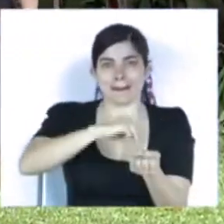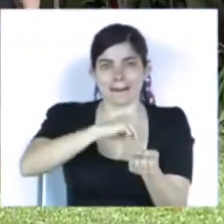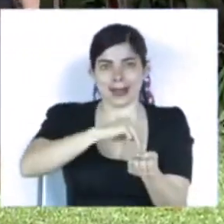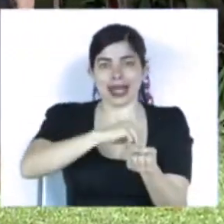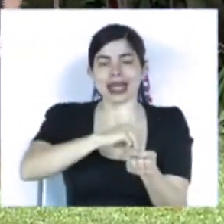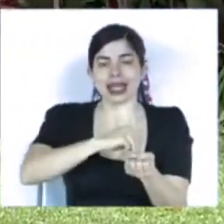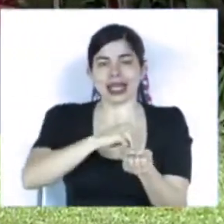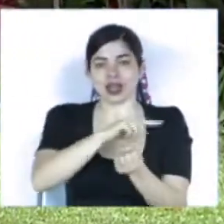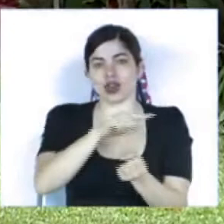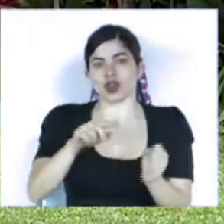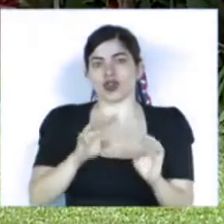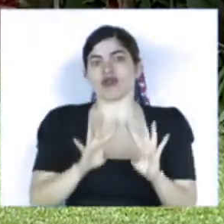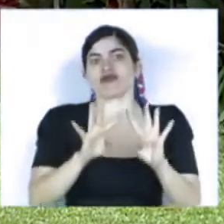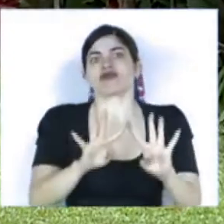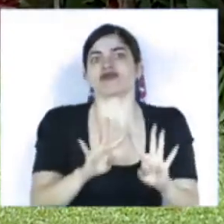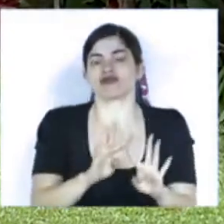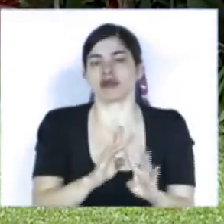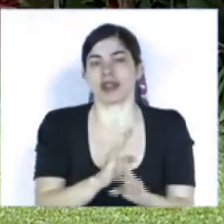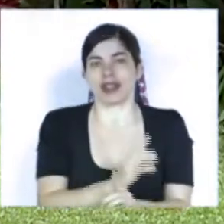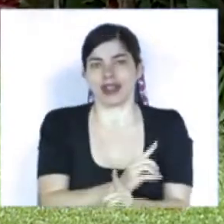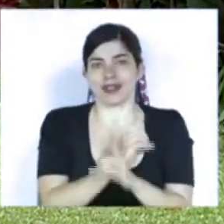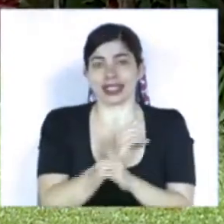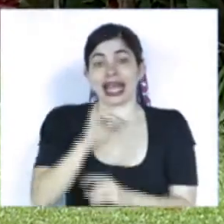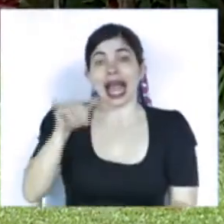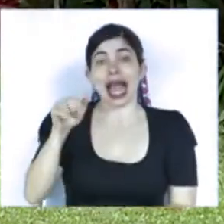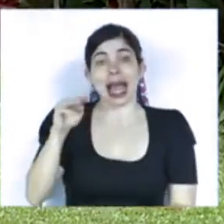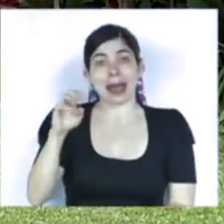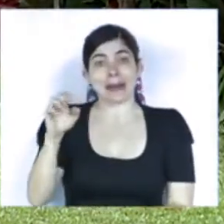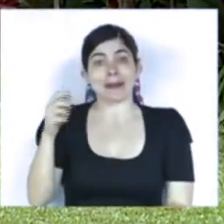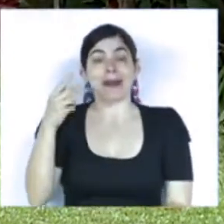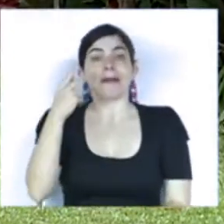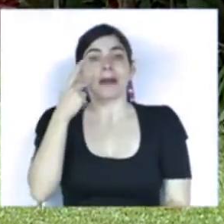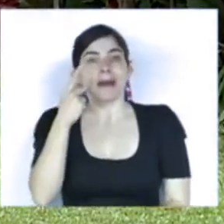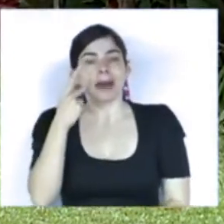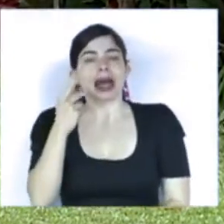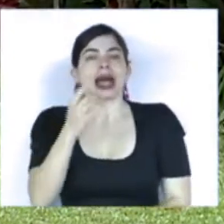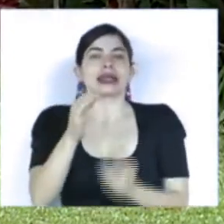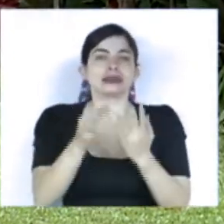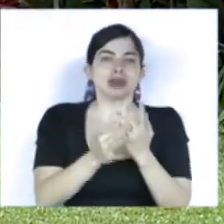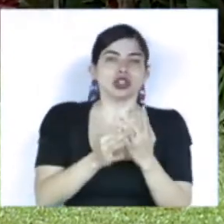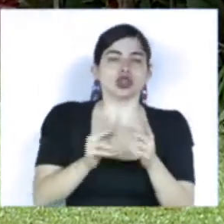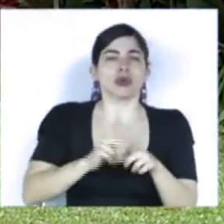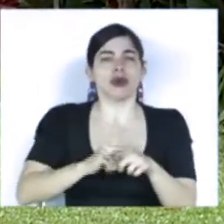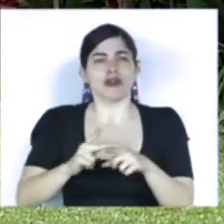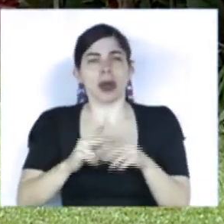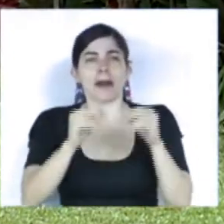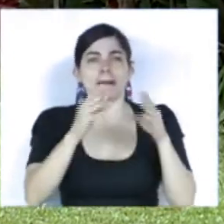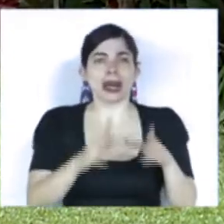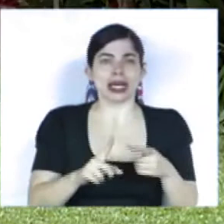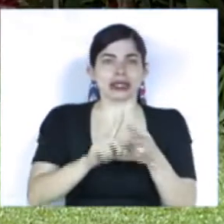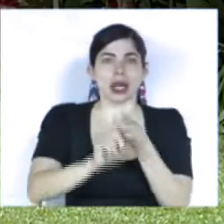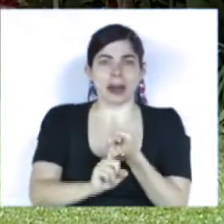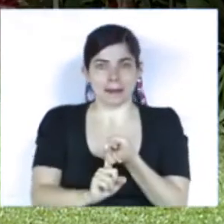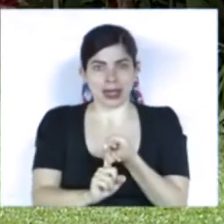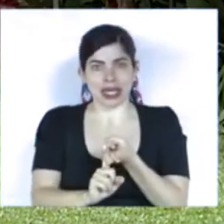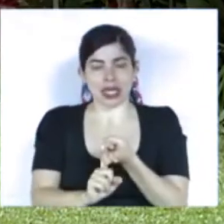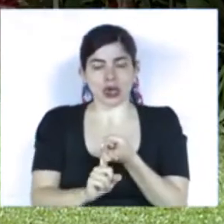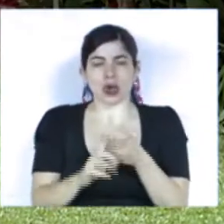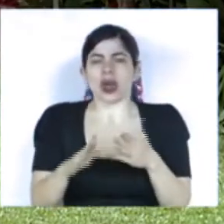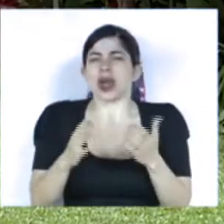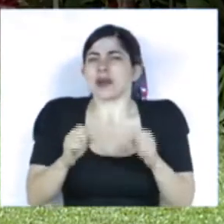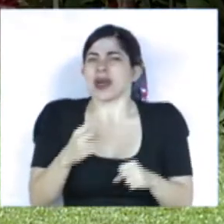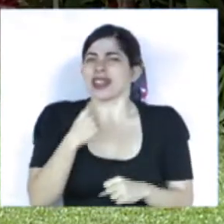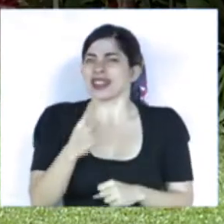primera línea de defensa. Jaime fue padre, esposo, profesional, maestro y amigo. ¿Qué se puede